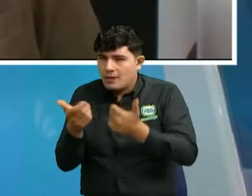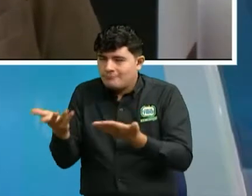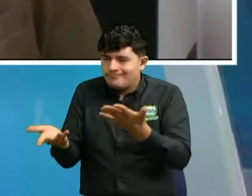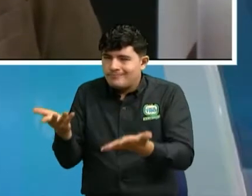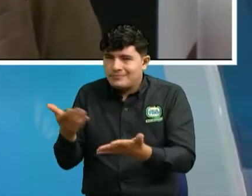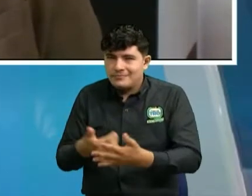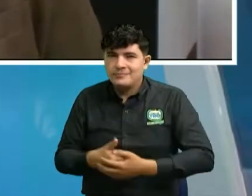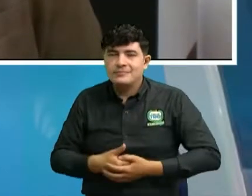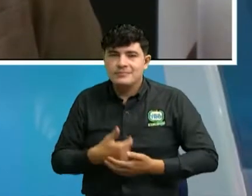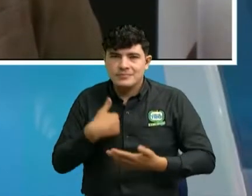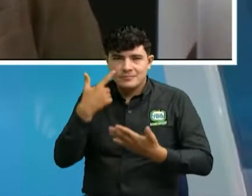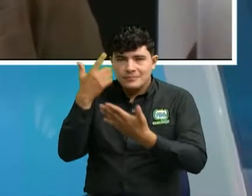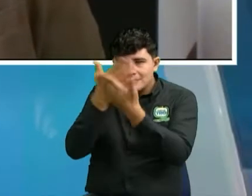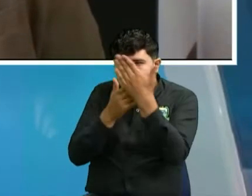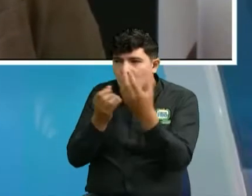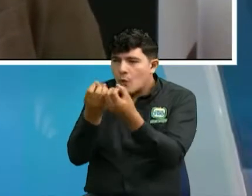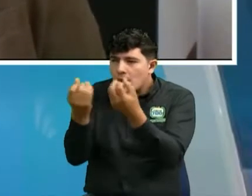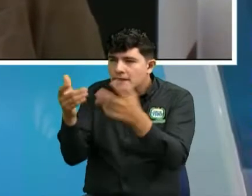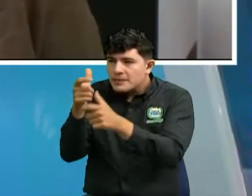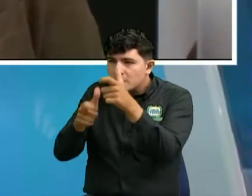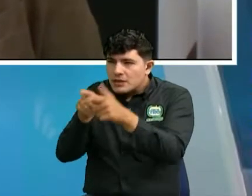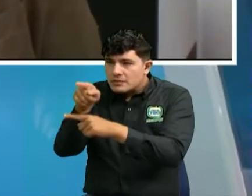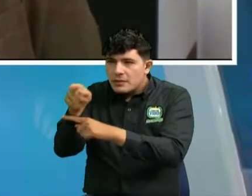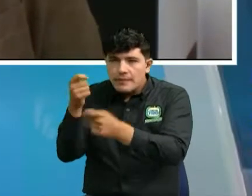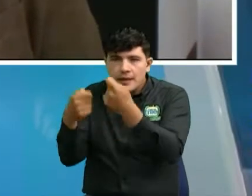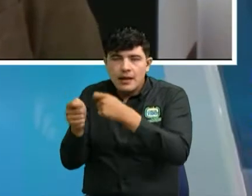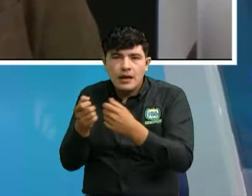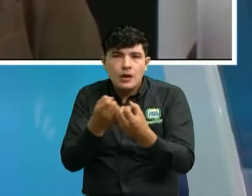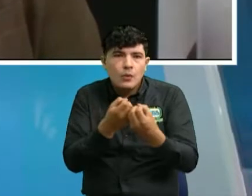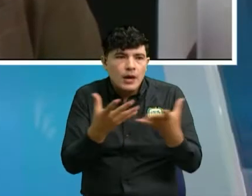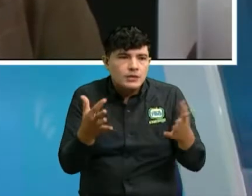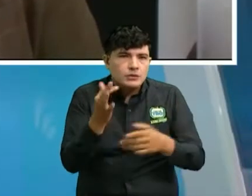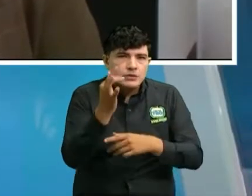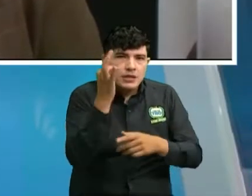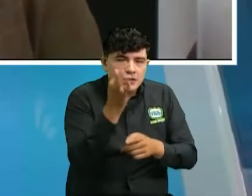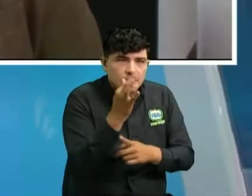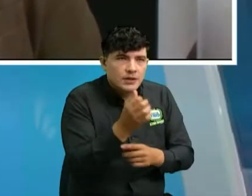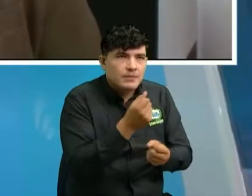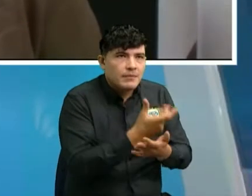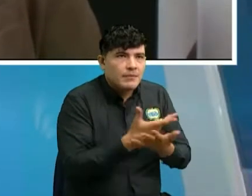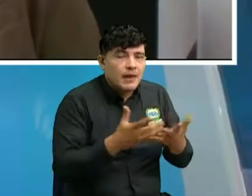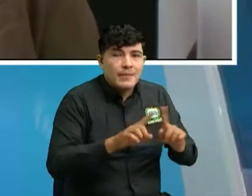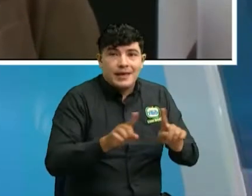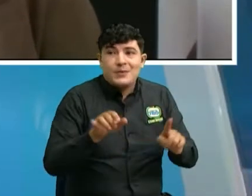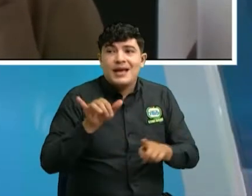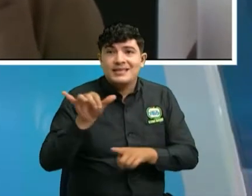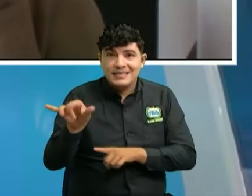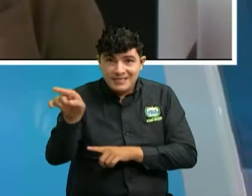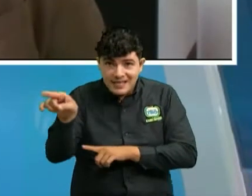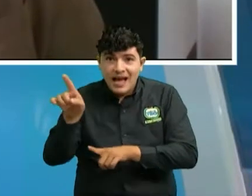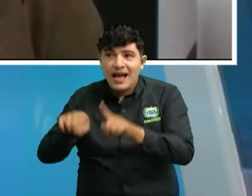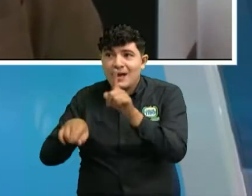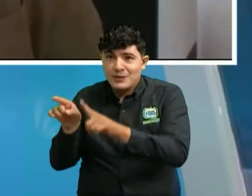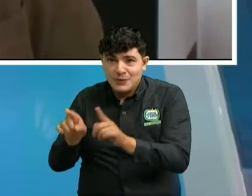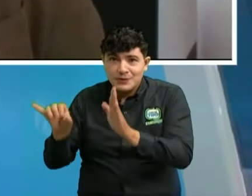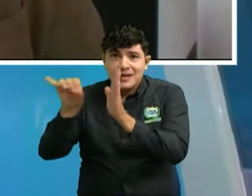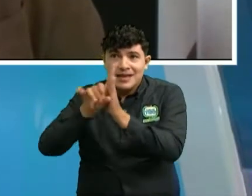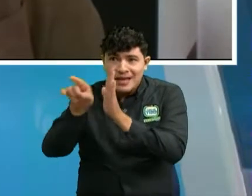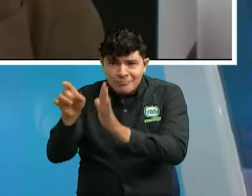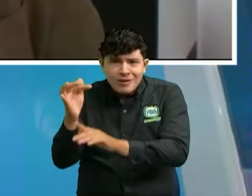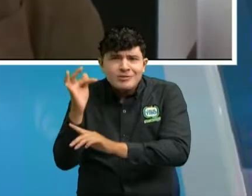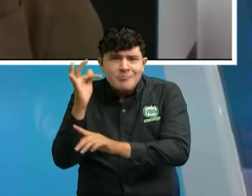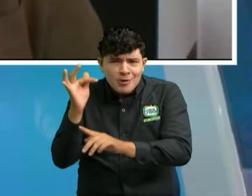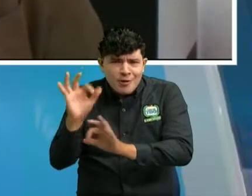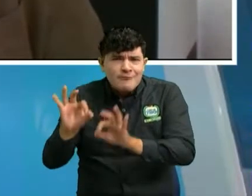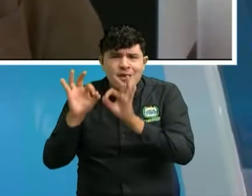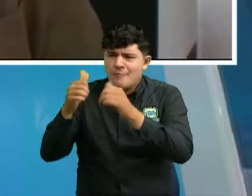tiene la página que tantas ventas que tantos testimonios pero aún así hay páginas que